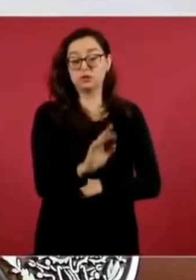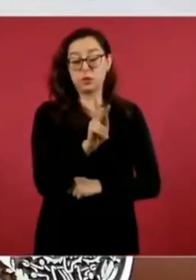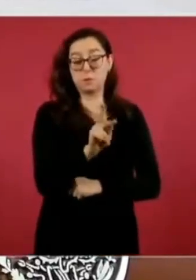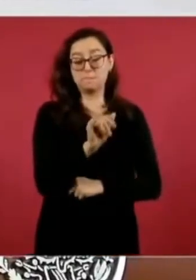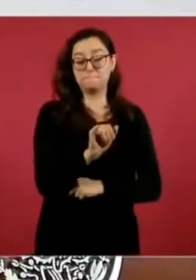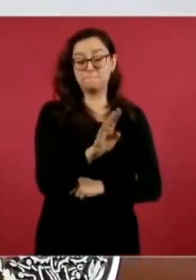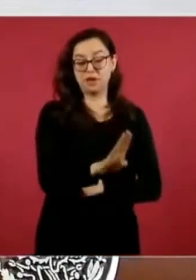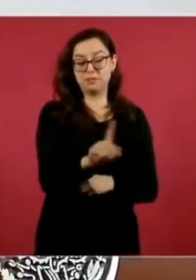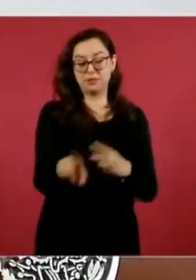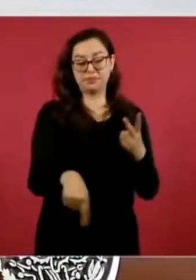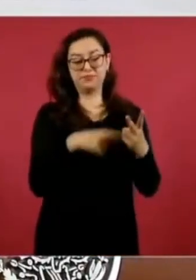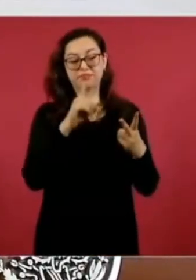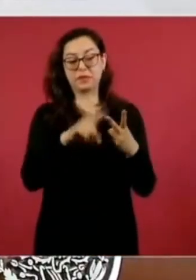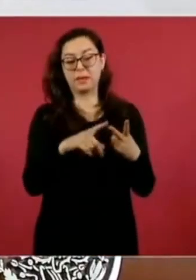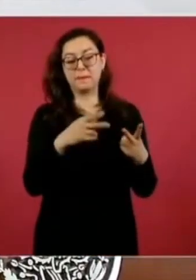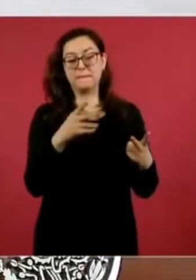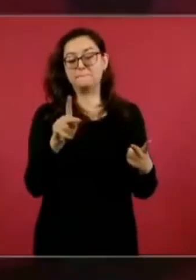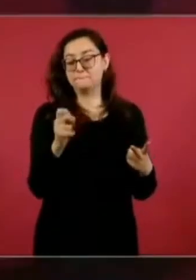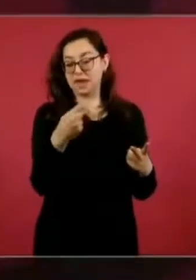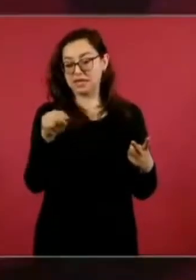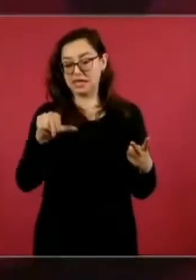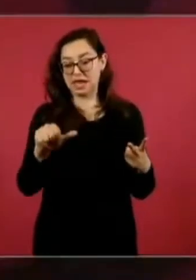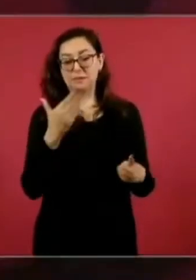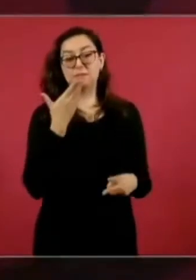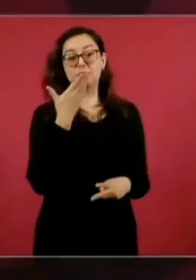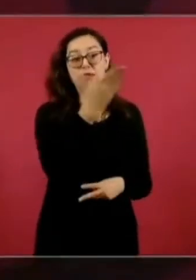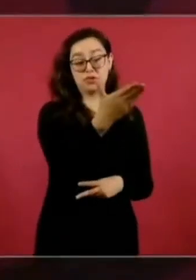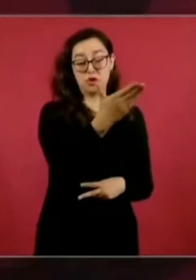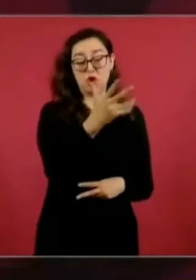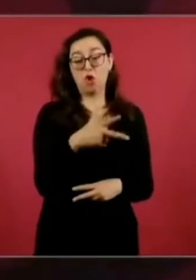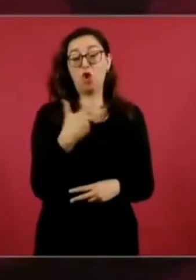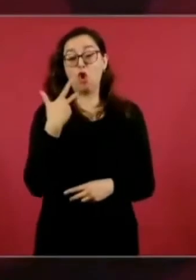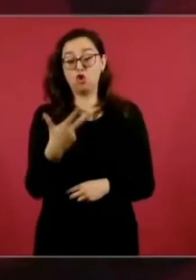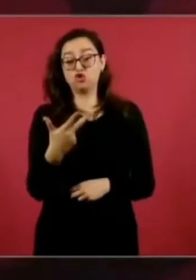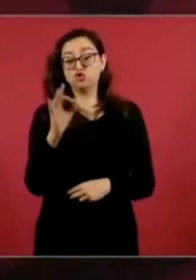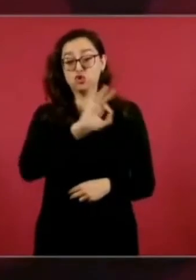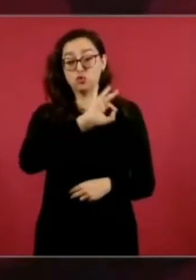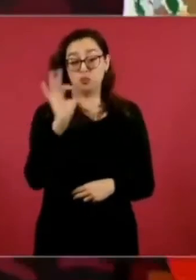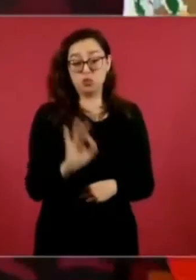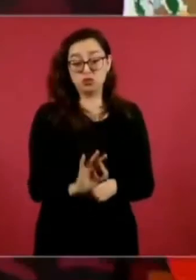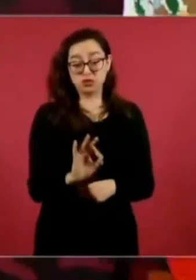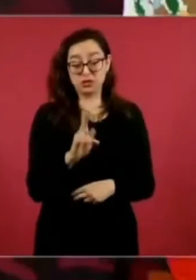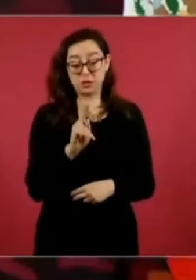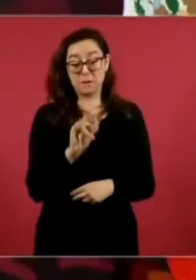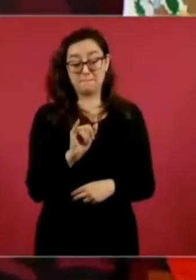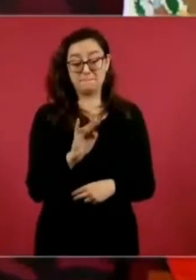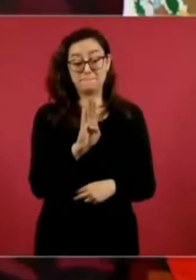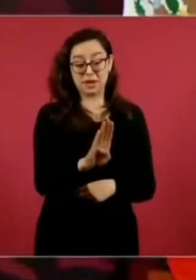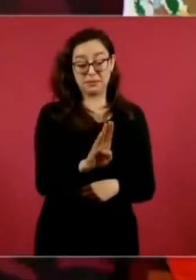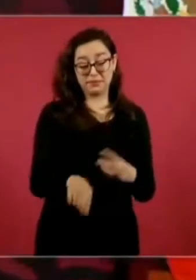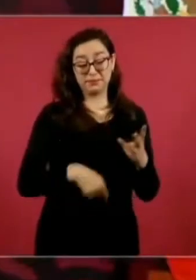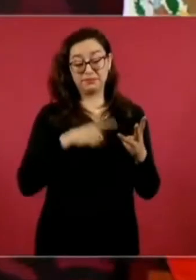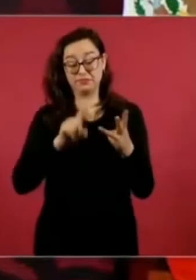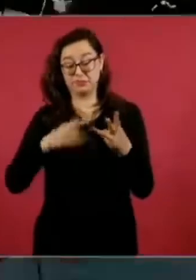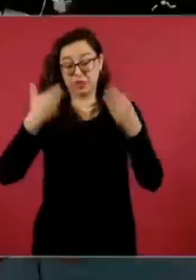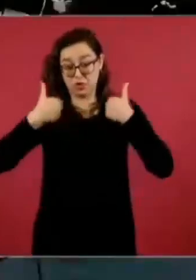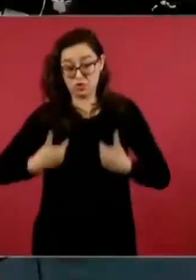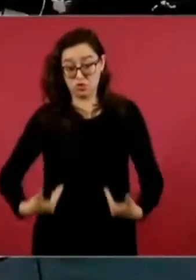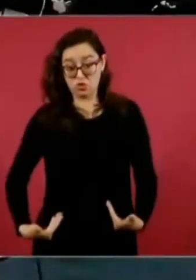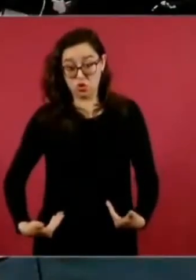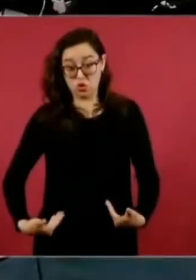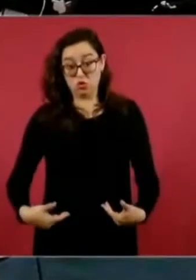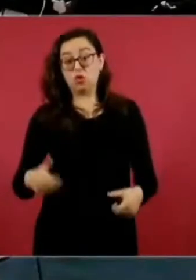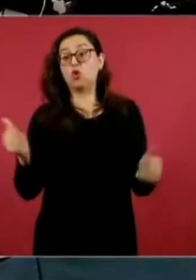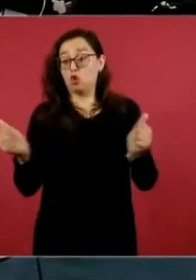Peña 8 por ciento más. Nosotros, a pesar de la pandemia y de todo, 5.